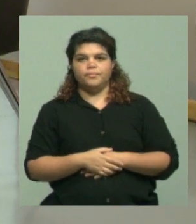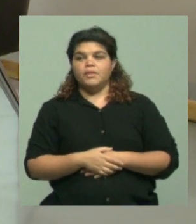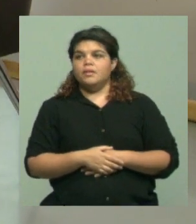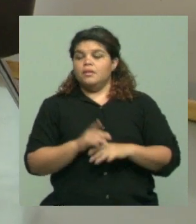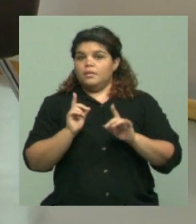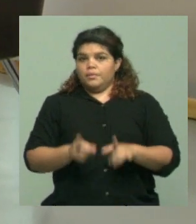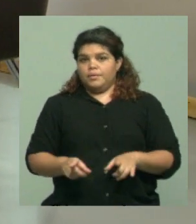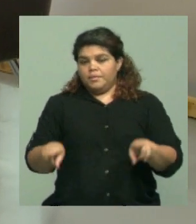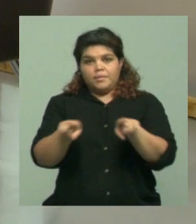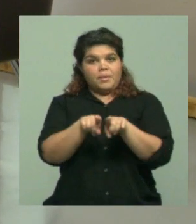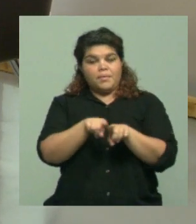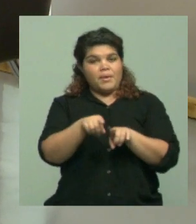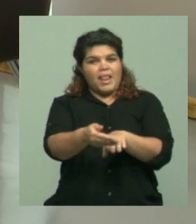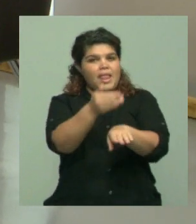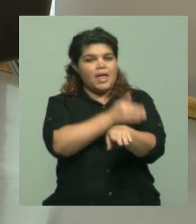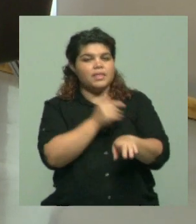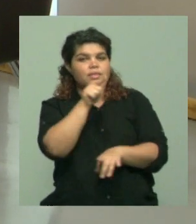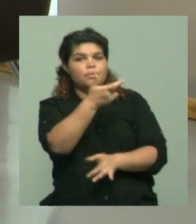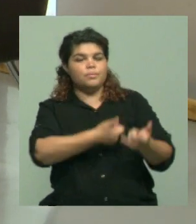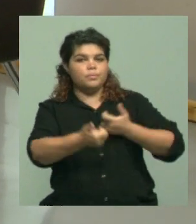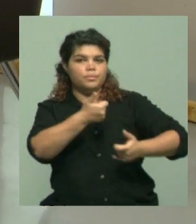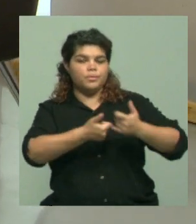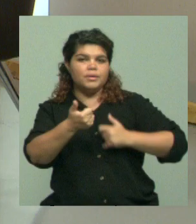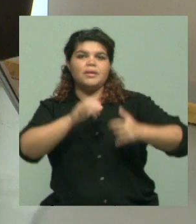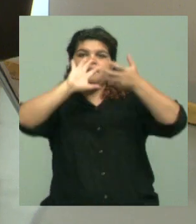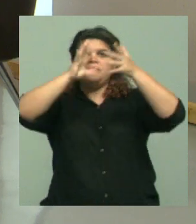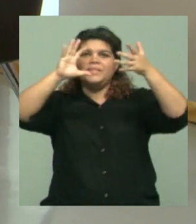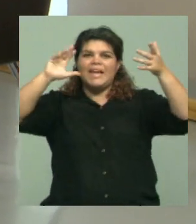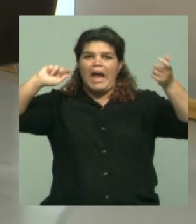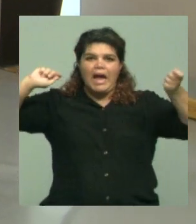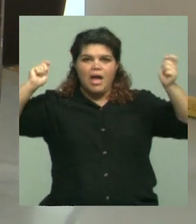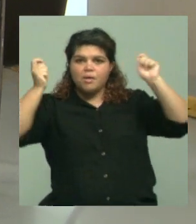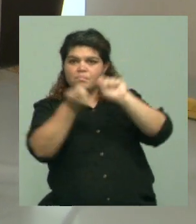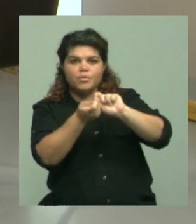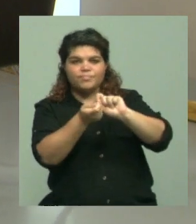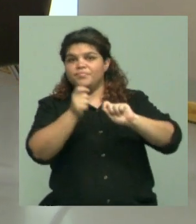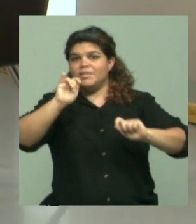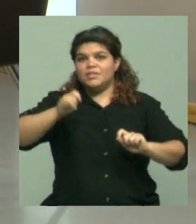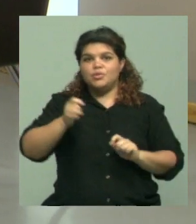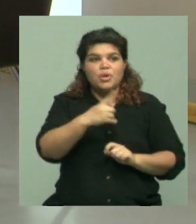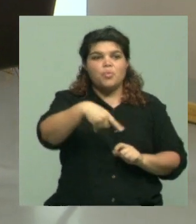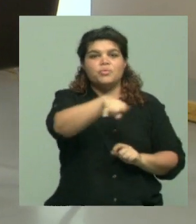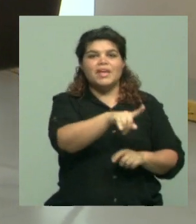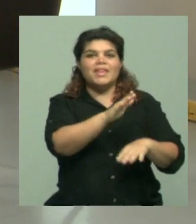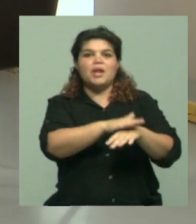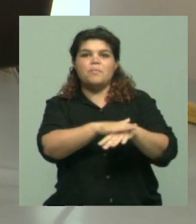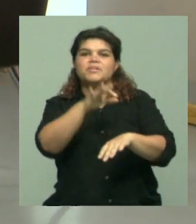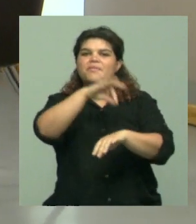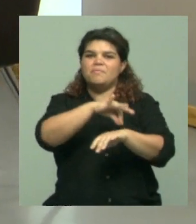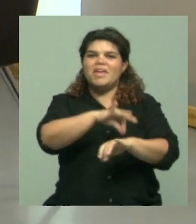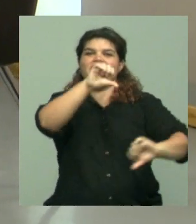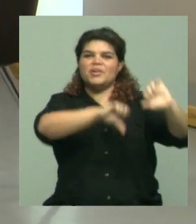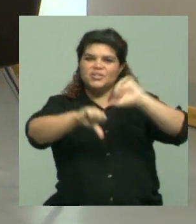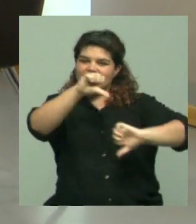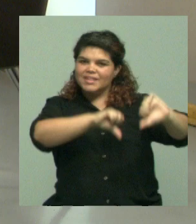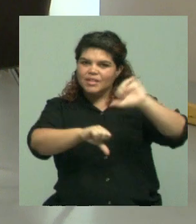mencionabas primero, esto de cómo el cambio climático de alguna manera nos obliga, digo, a ustedes desde su lugar como científicos, como